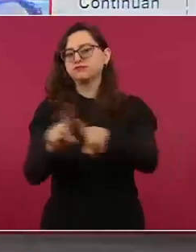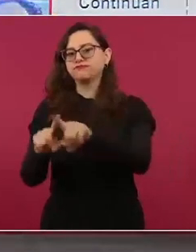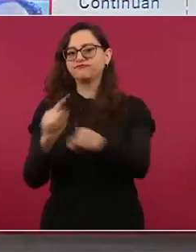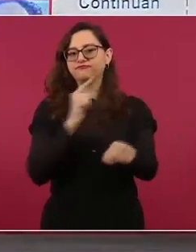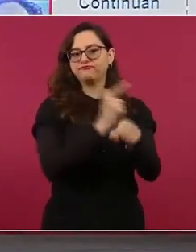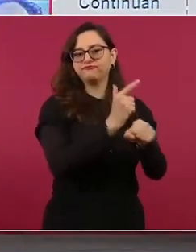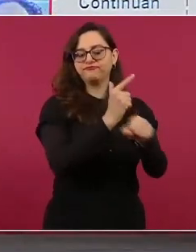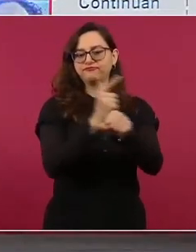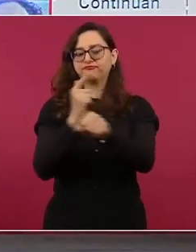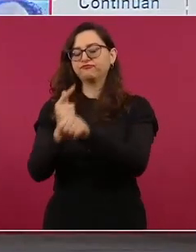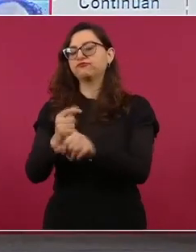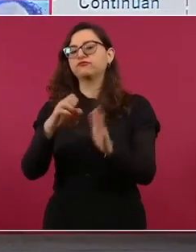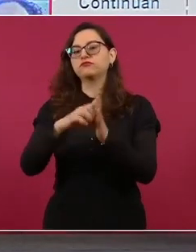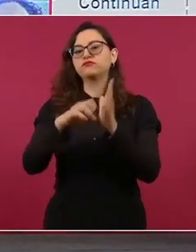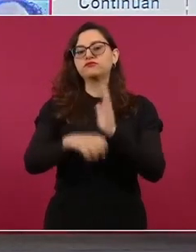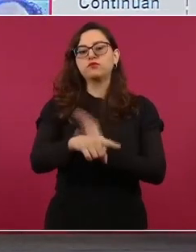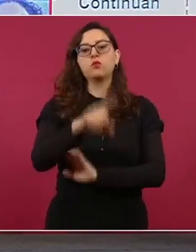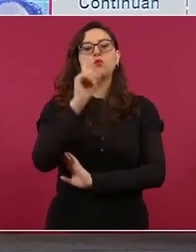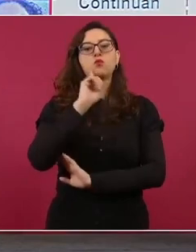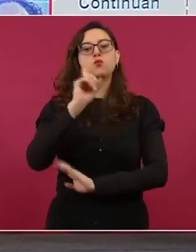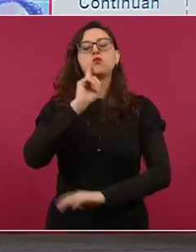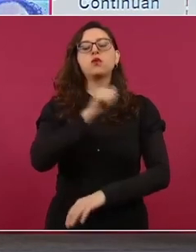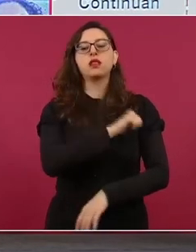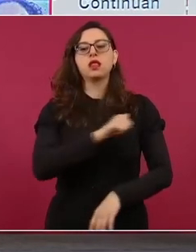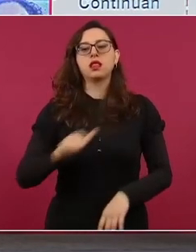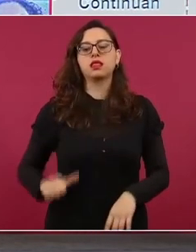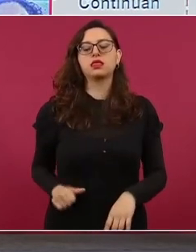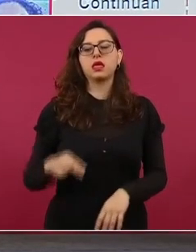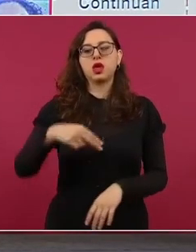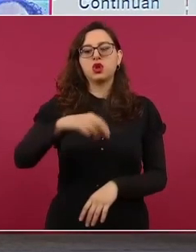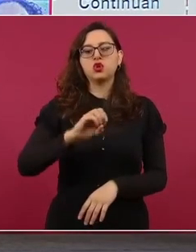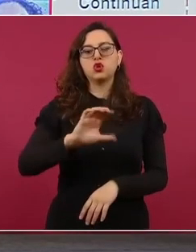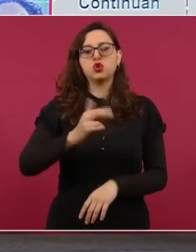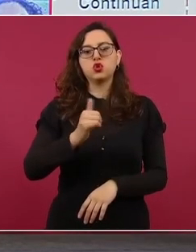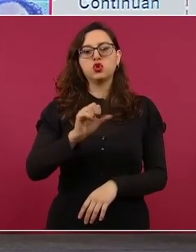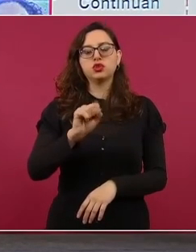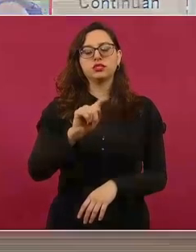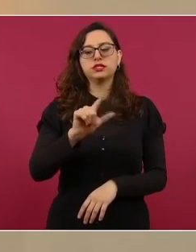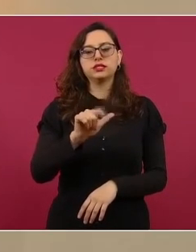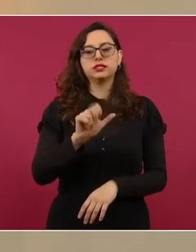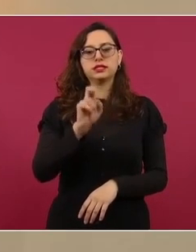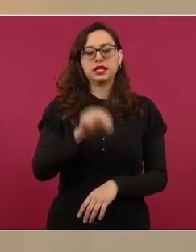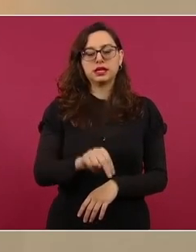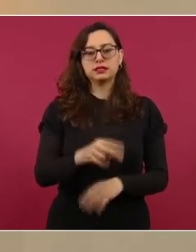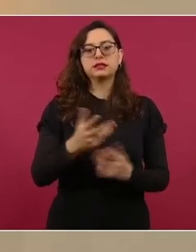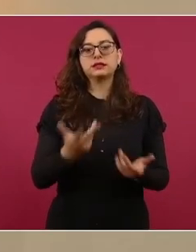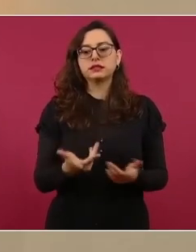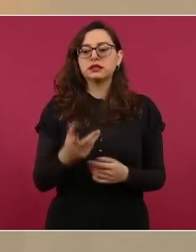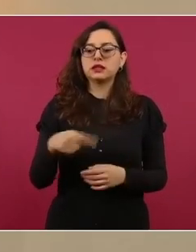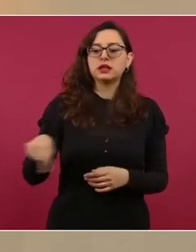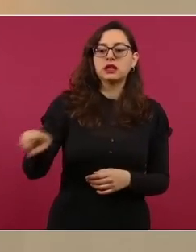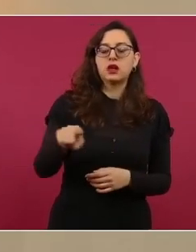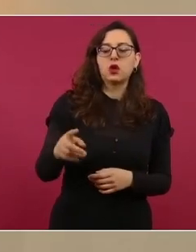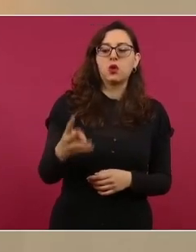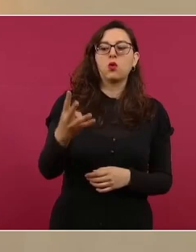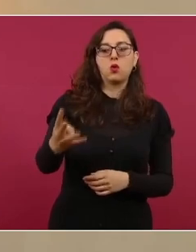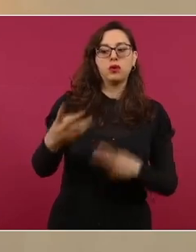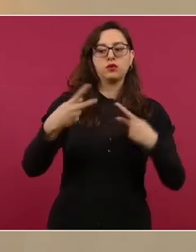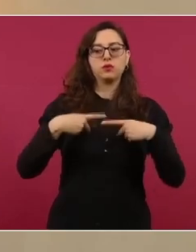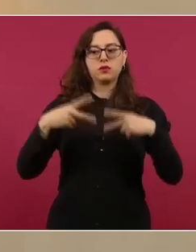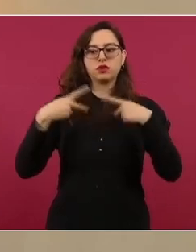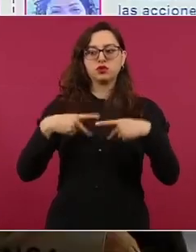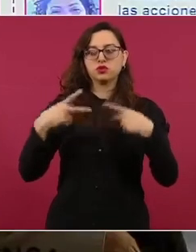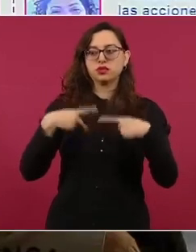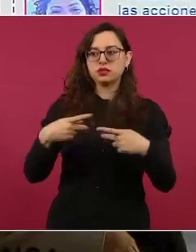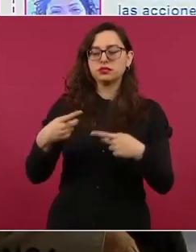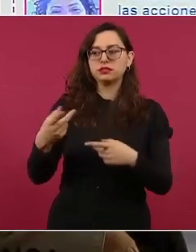alcaldesa de Nochistlán, Lisbeth N., la jueza condenó a estas cuatro personas al delito de